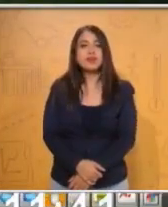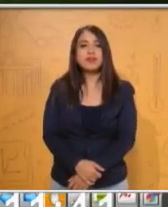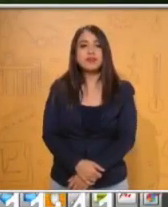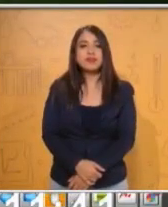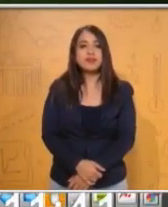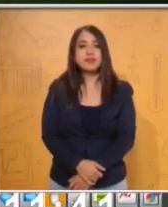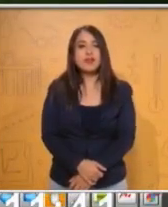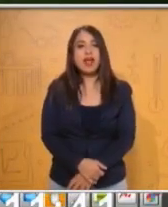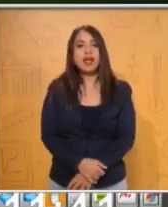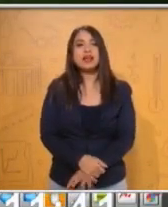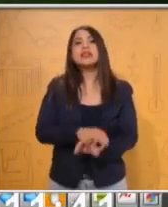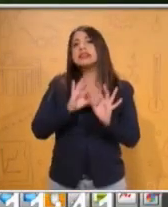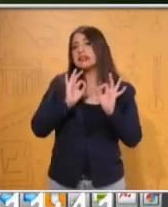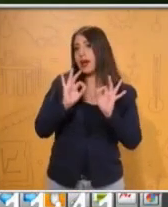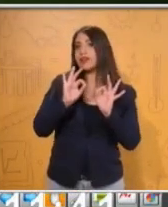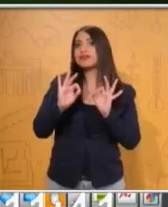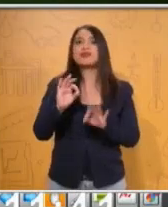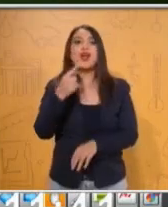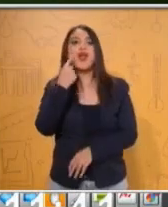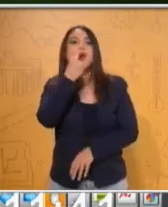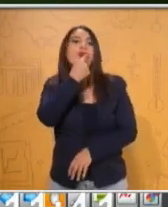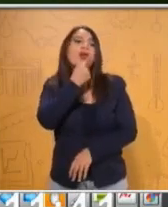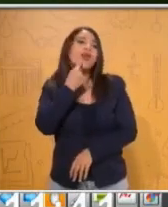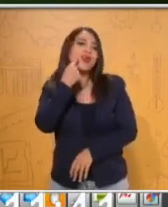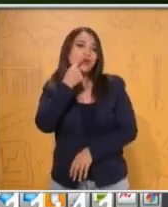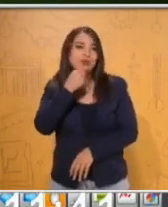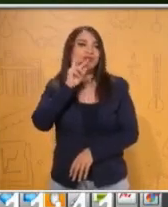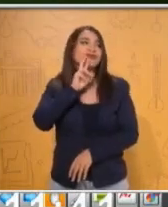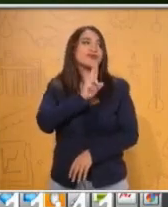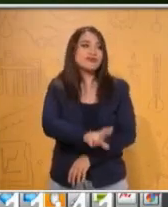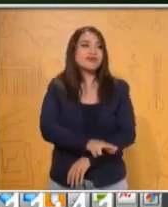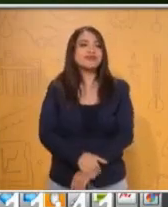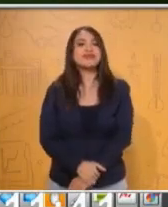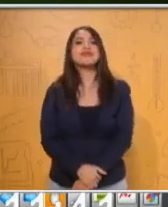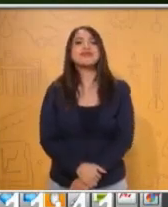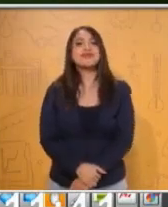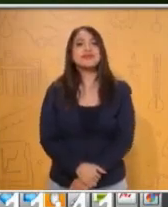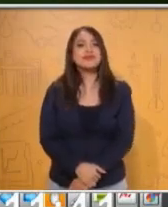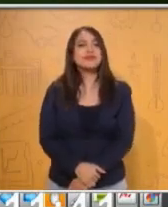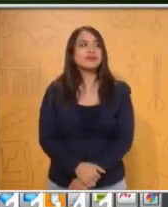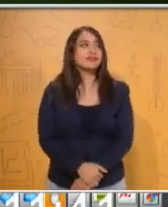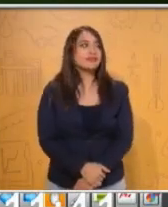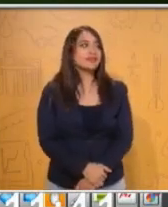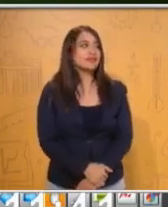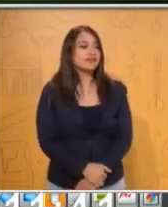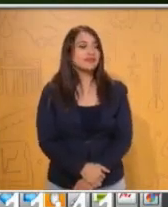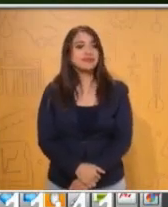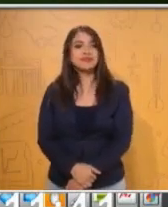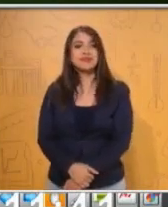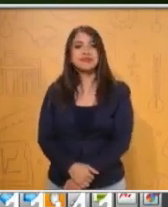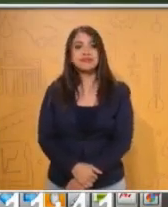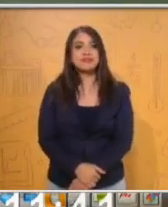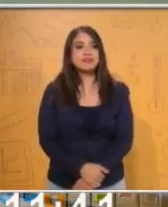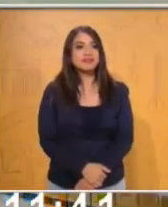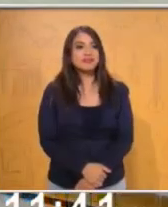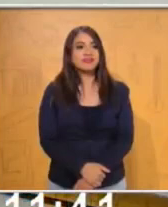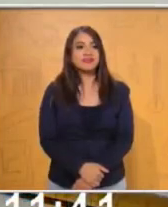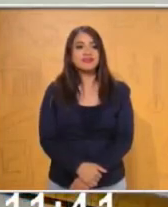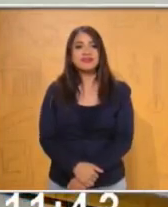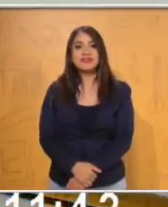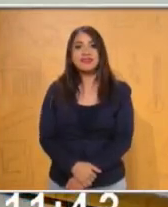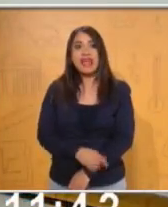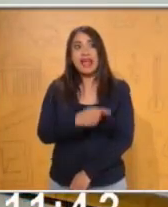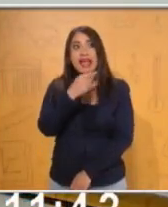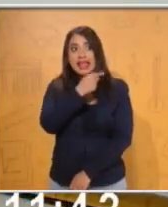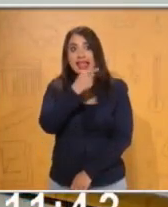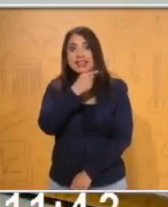Y observamos la imagen. Así es, la respuesta es la boca. Muy bien, profe. Y para nuestras dos compañeritas,